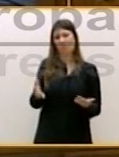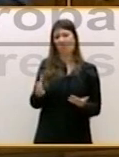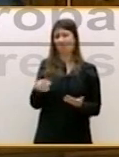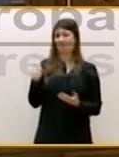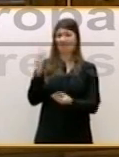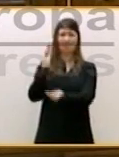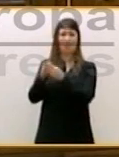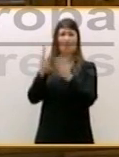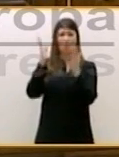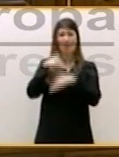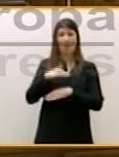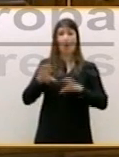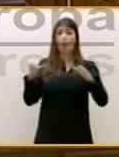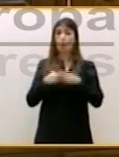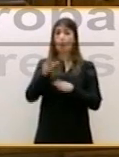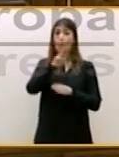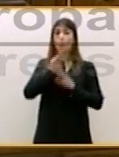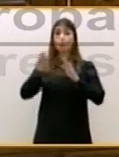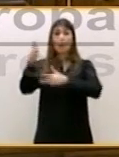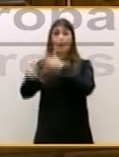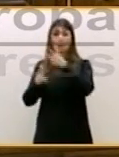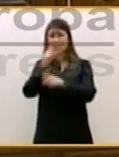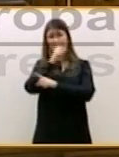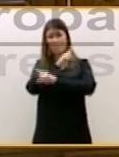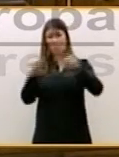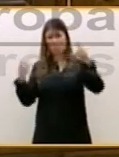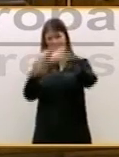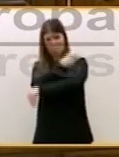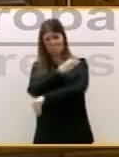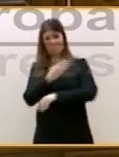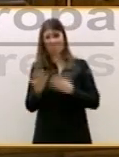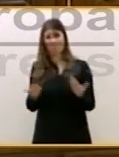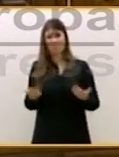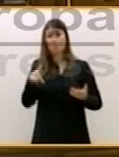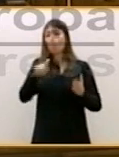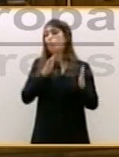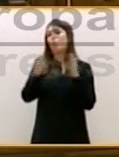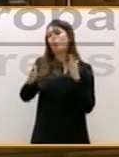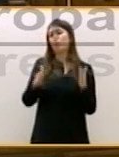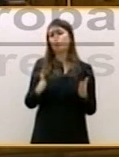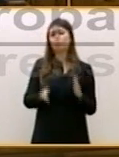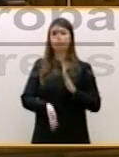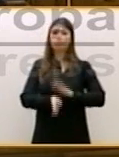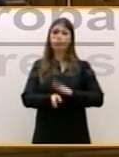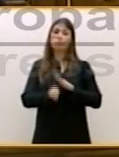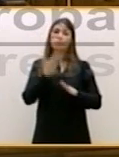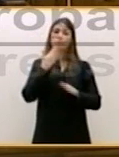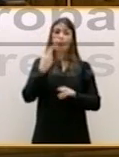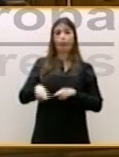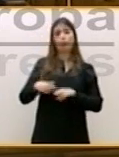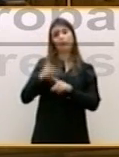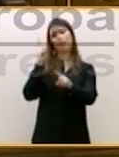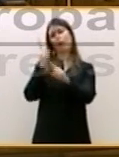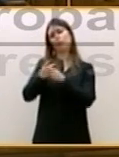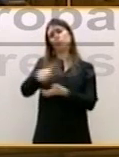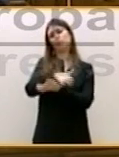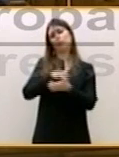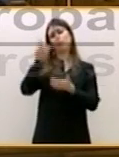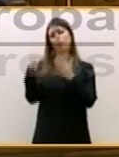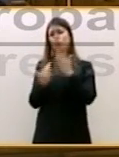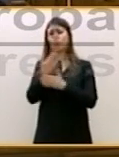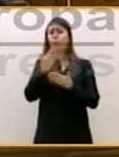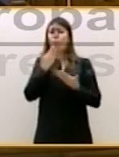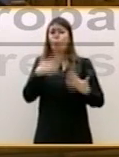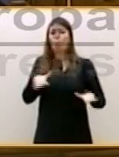siquiera el Partido Popular en Euskadi. Este no es el momento para seguir realizando una política antiterrorista como si nada hubiera